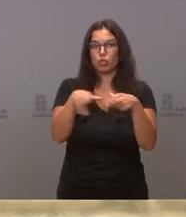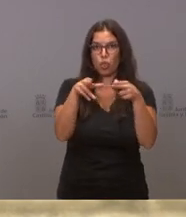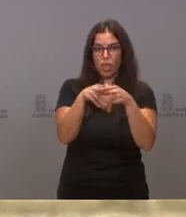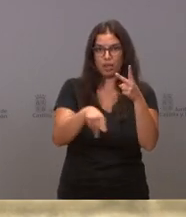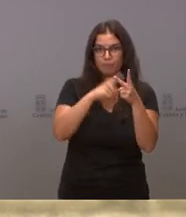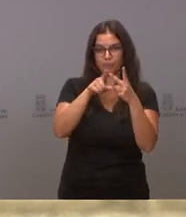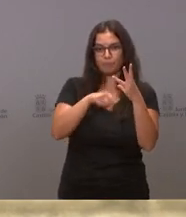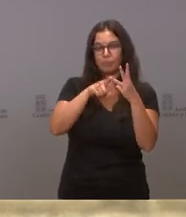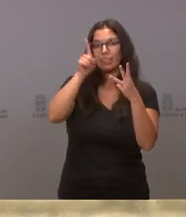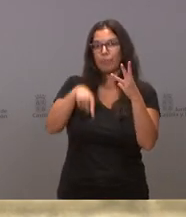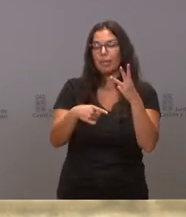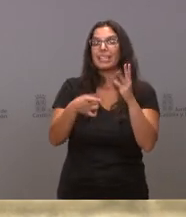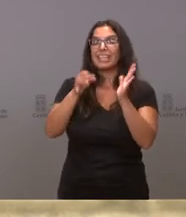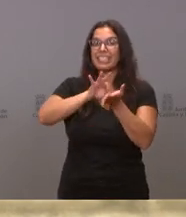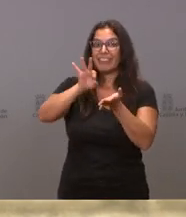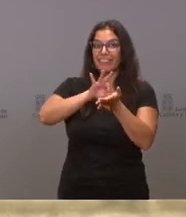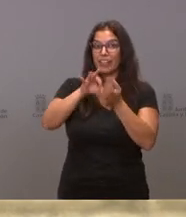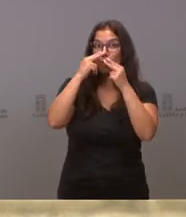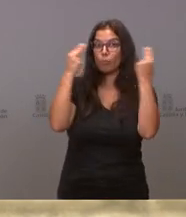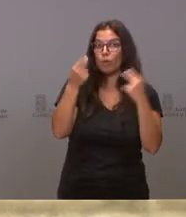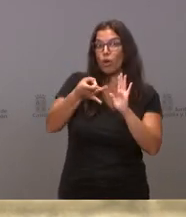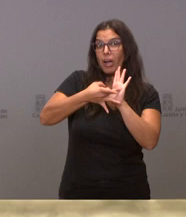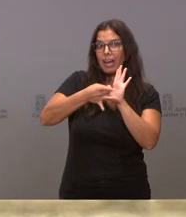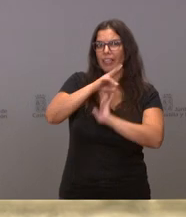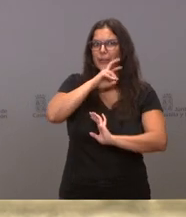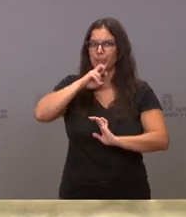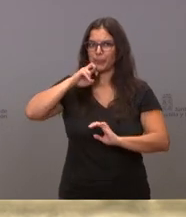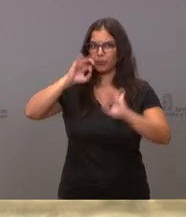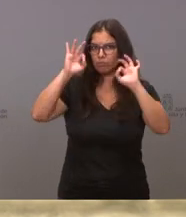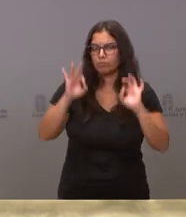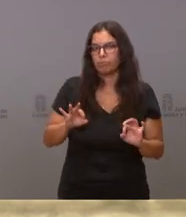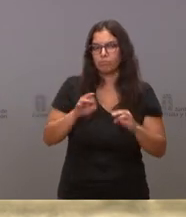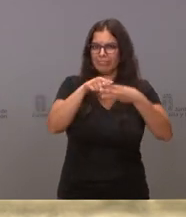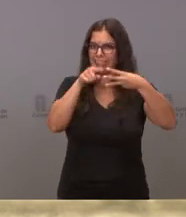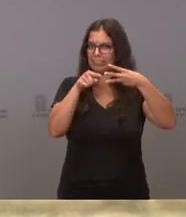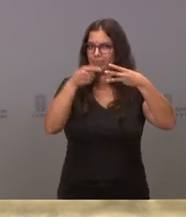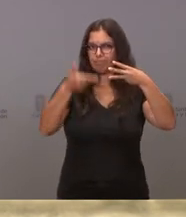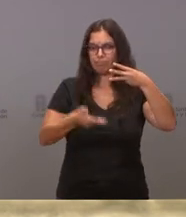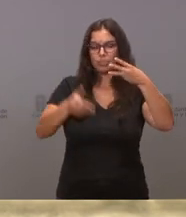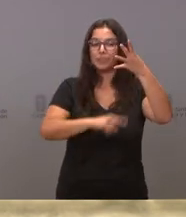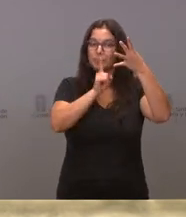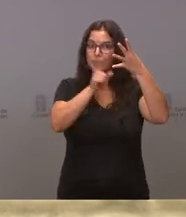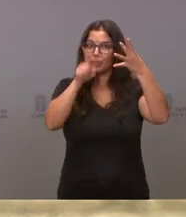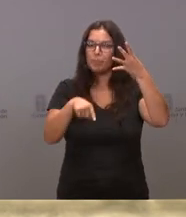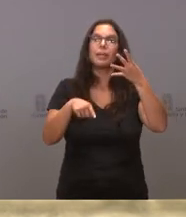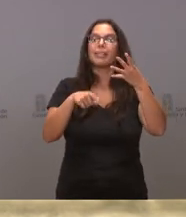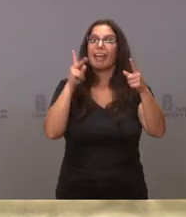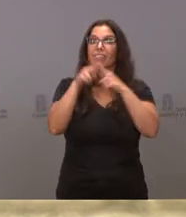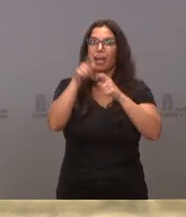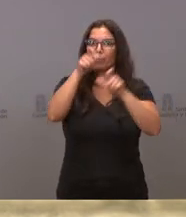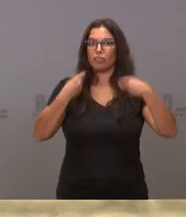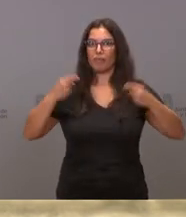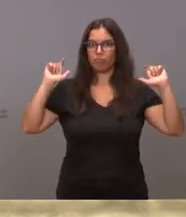mantenimiento de la calidad de los servicios públicos. Consideramos que es muy importante. La lucha contra la despoblación